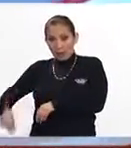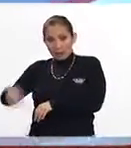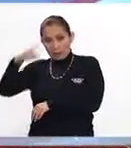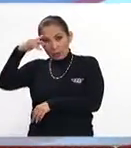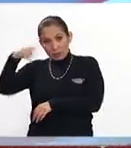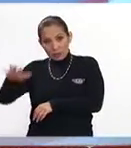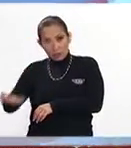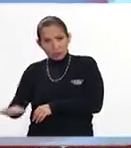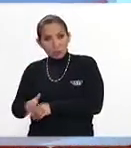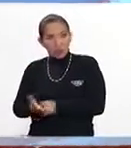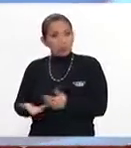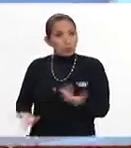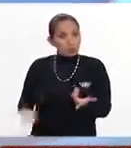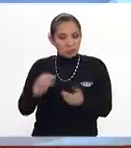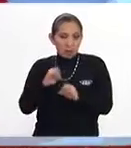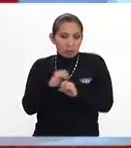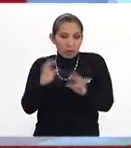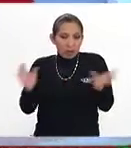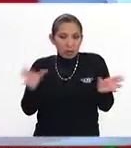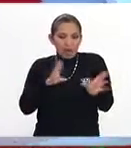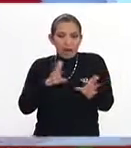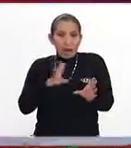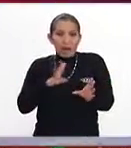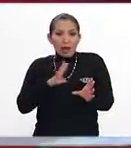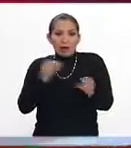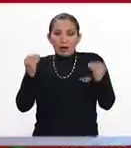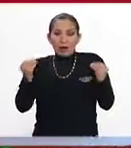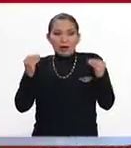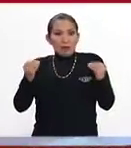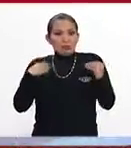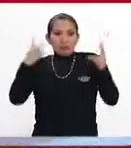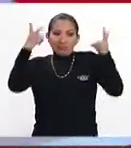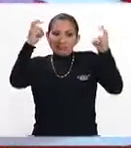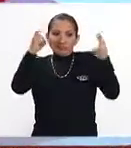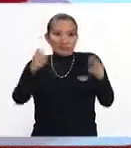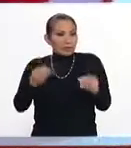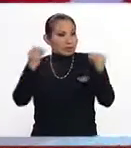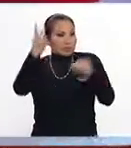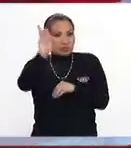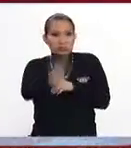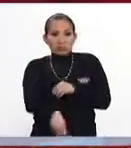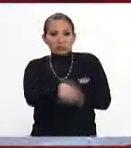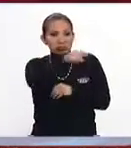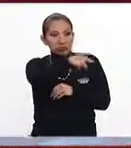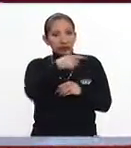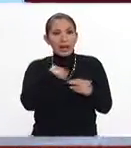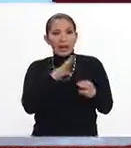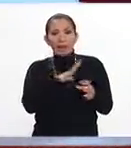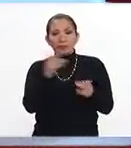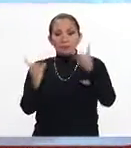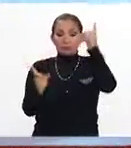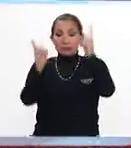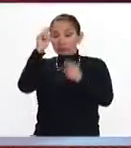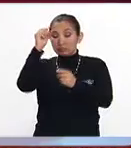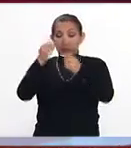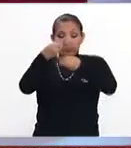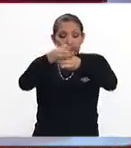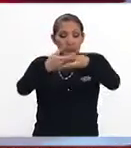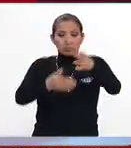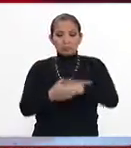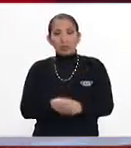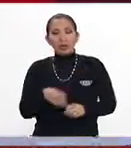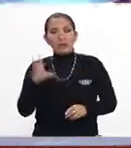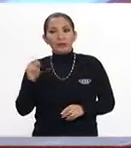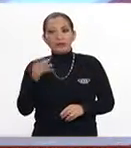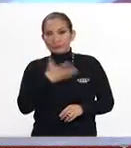encuentran acá en México? Porque, obviamente, habrá muchísimos casos, muchísimas realidades donde surgen muchas preguntas. No,